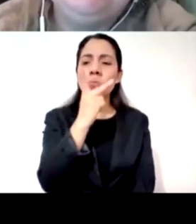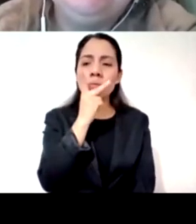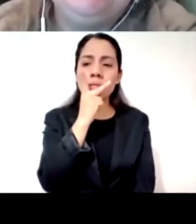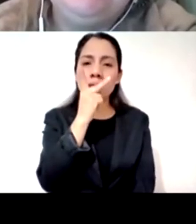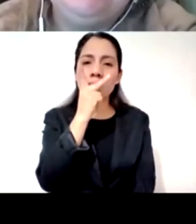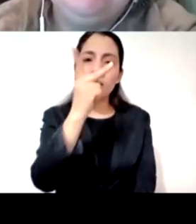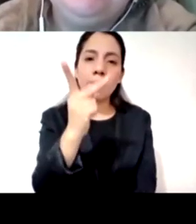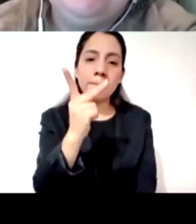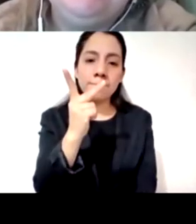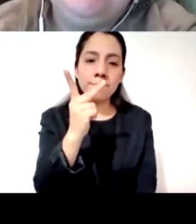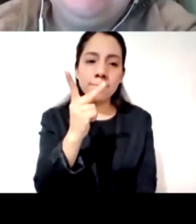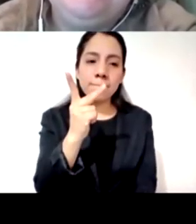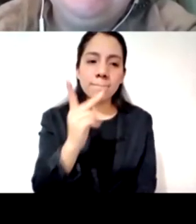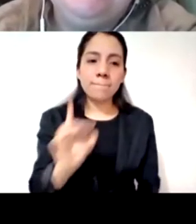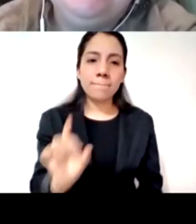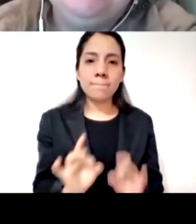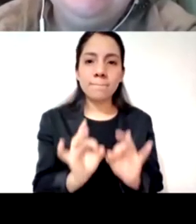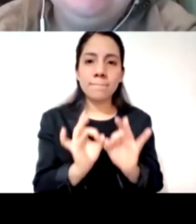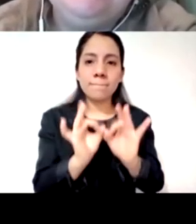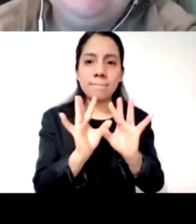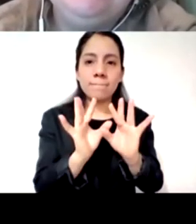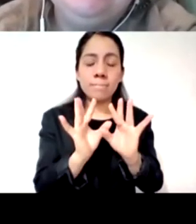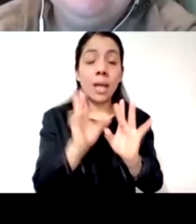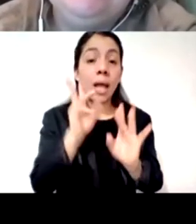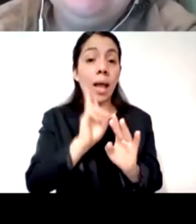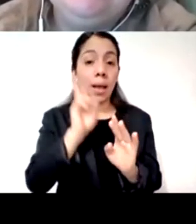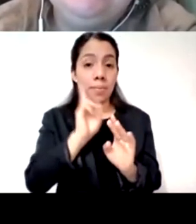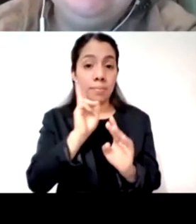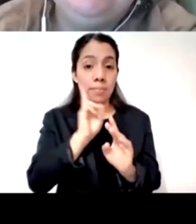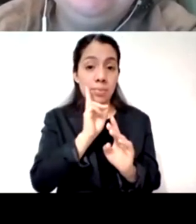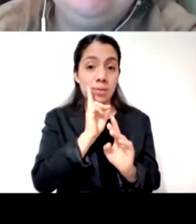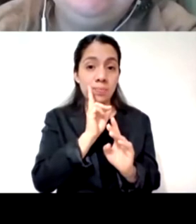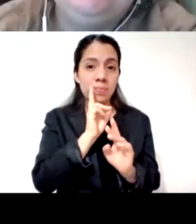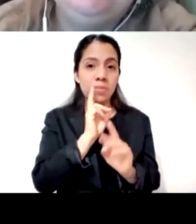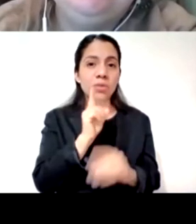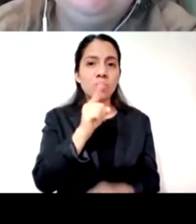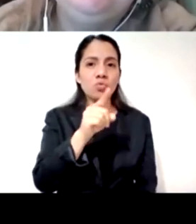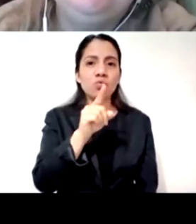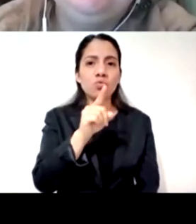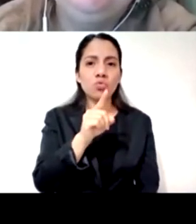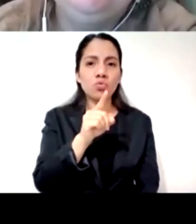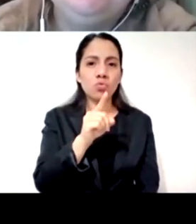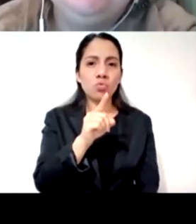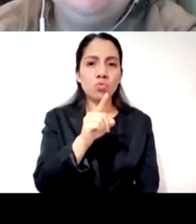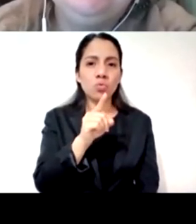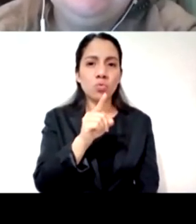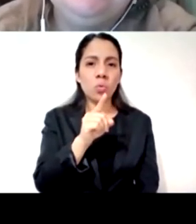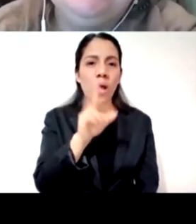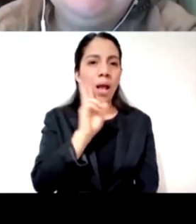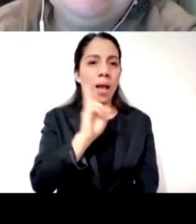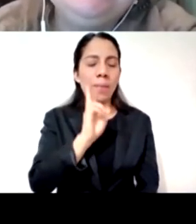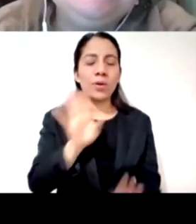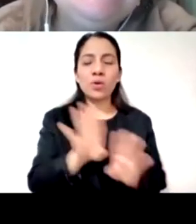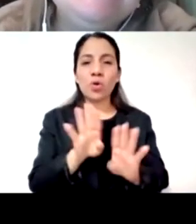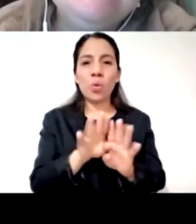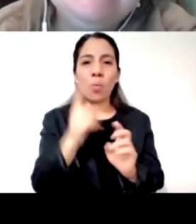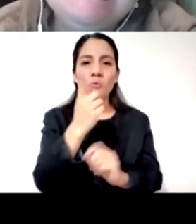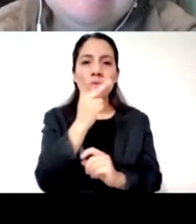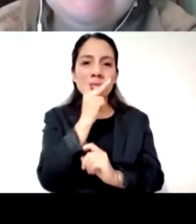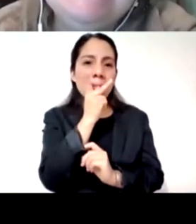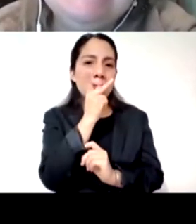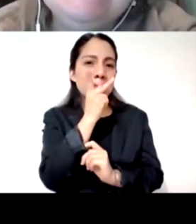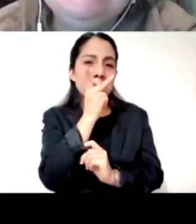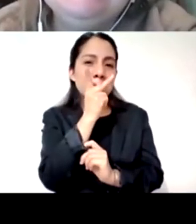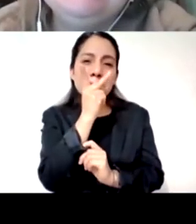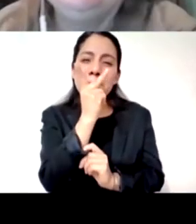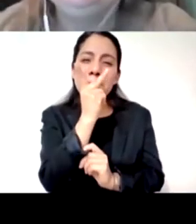además de que se la vas a decir a quien te pregunte regálanosla acá así como un cierre emocional de bote